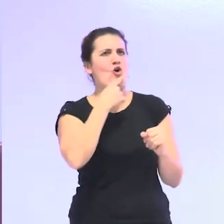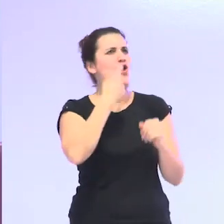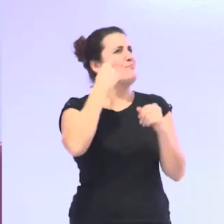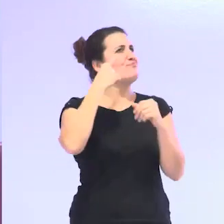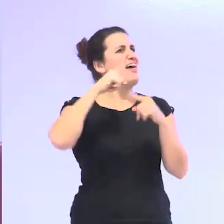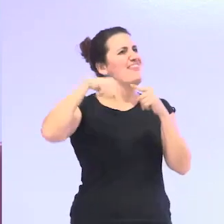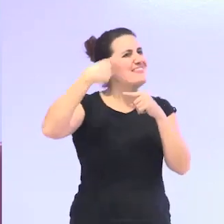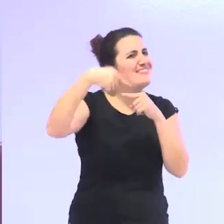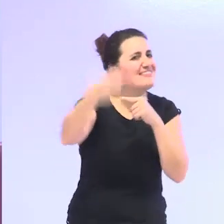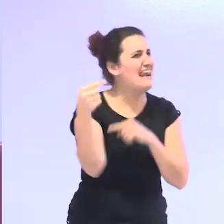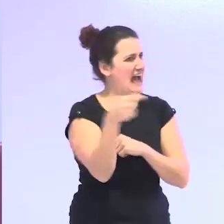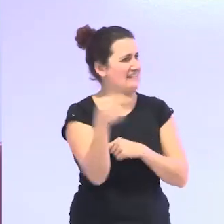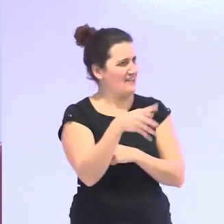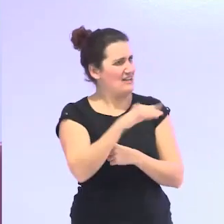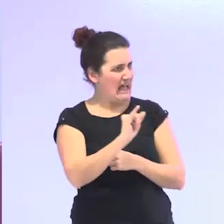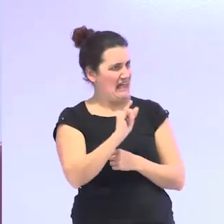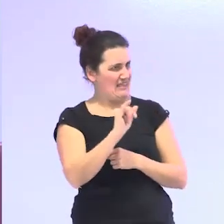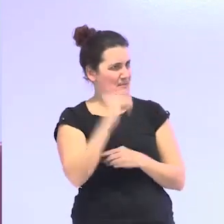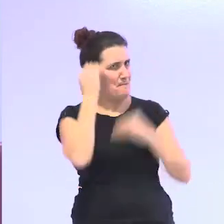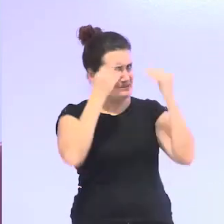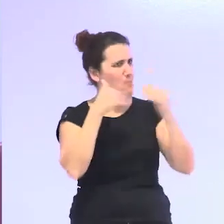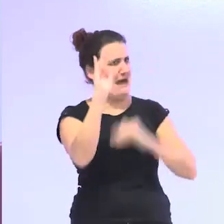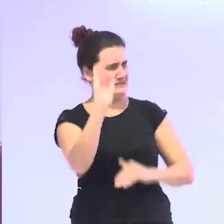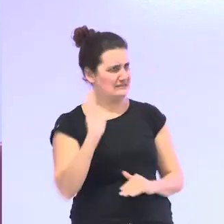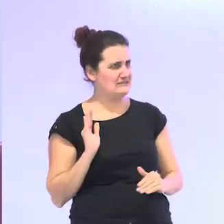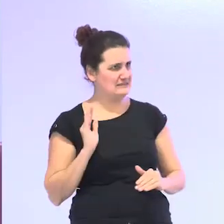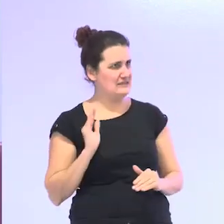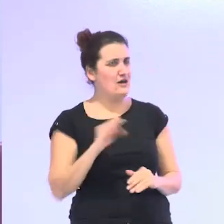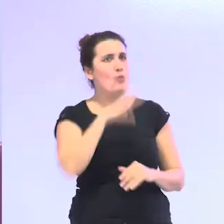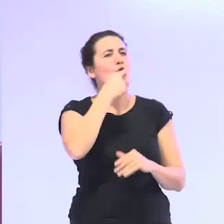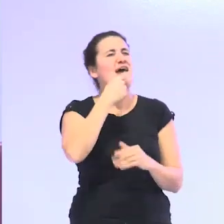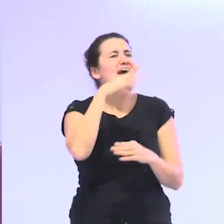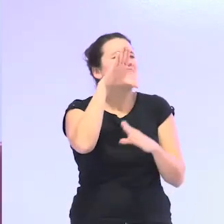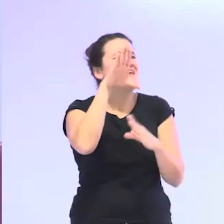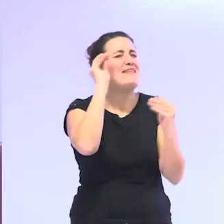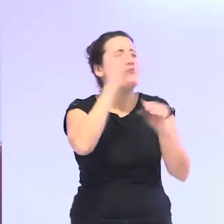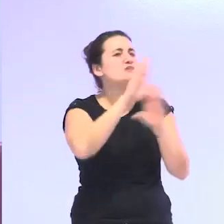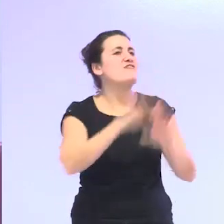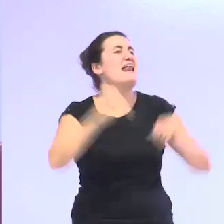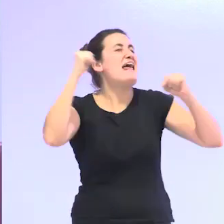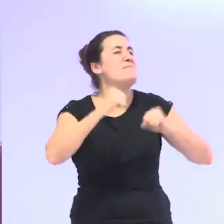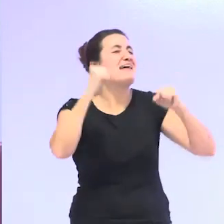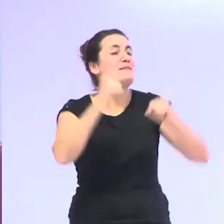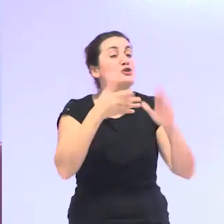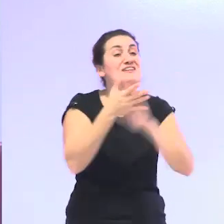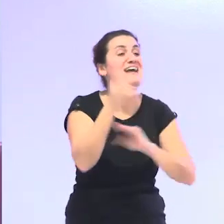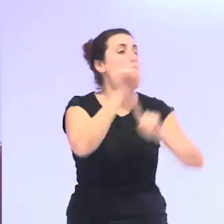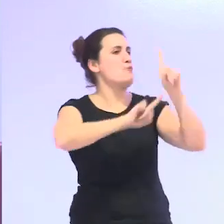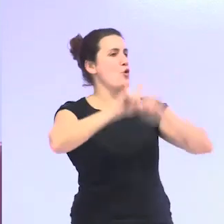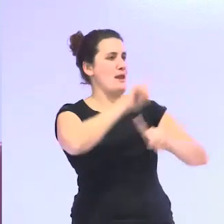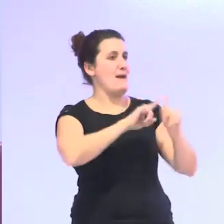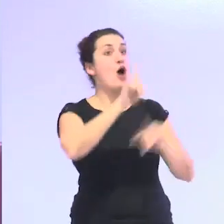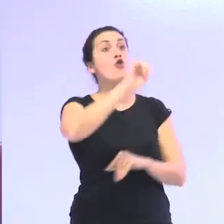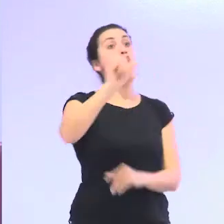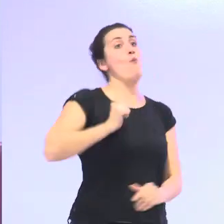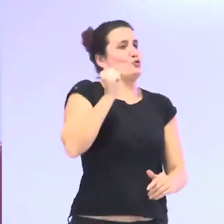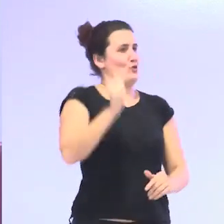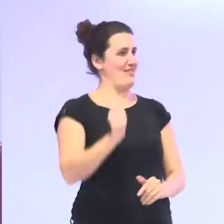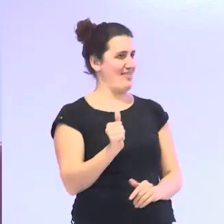consecuencias negativas de las que pensamos porque terminamos entendiendo el envejecimiento como un problema no como una oportunidad